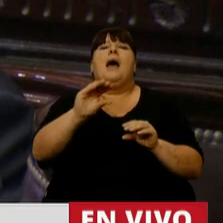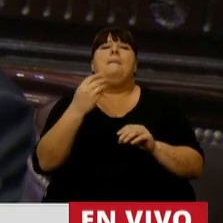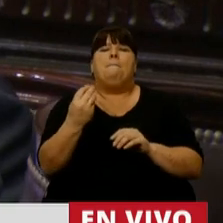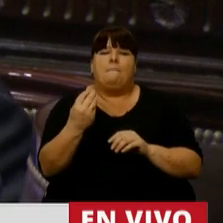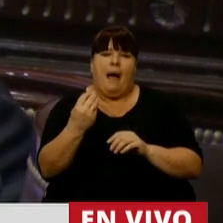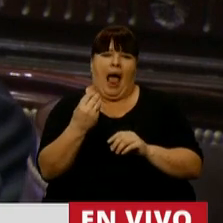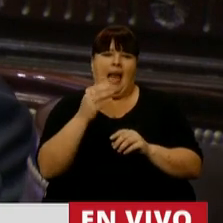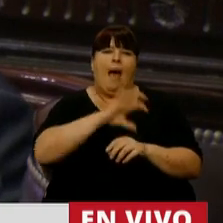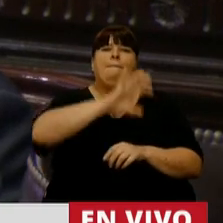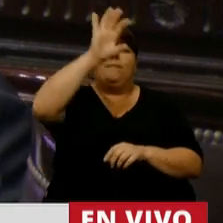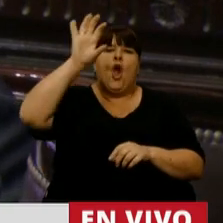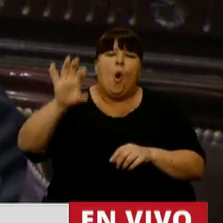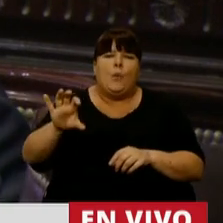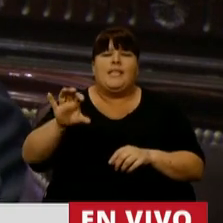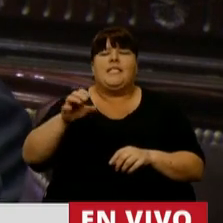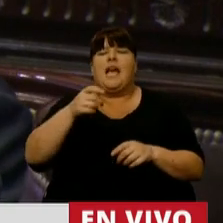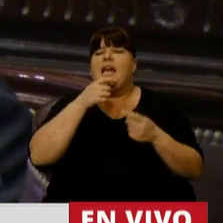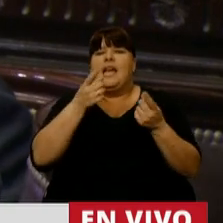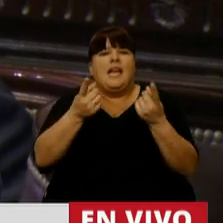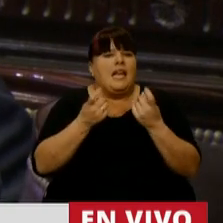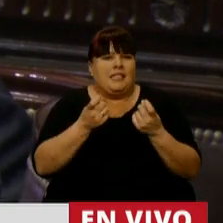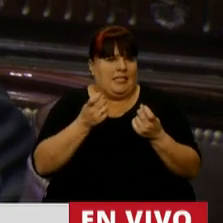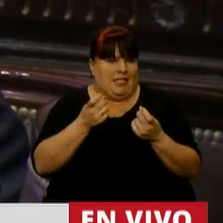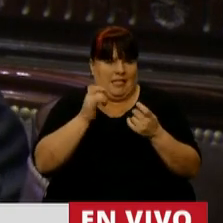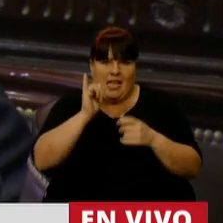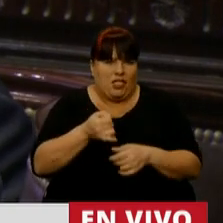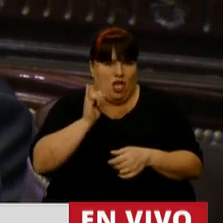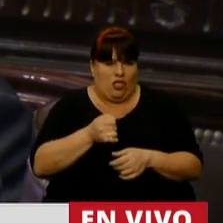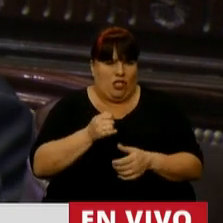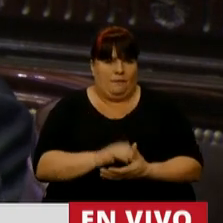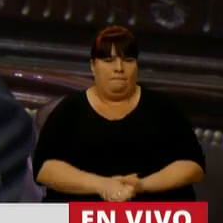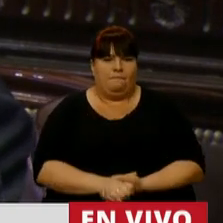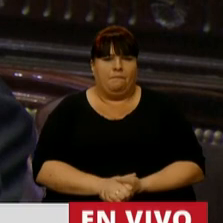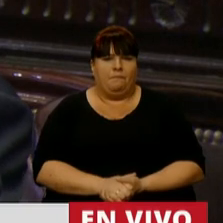a esas provincias que verdaderamente lo necesitan.